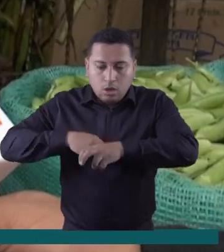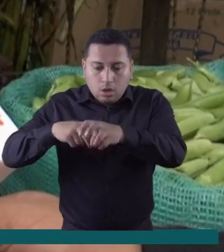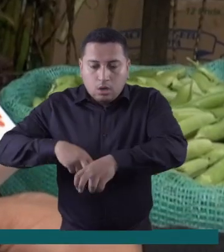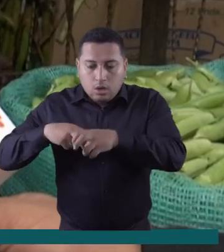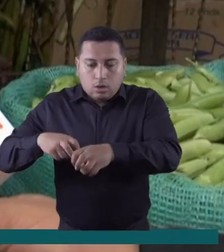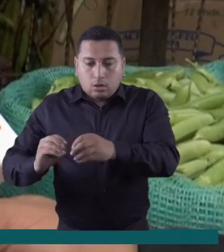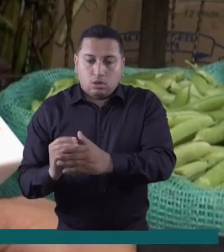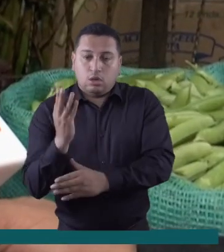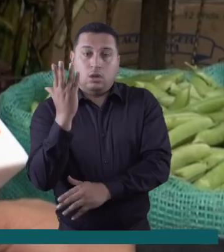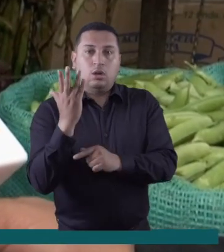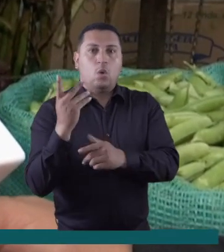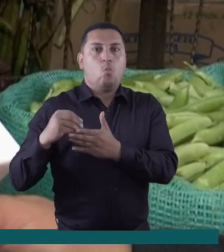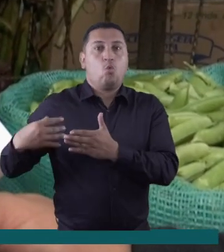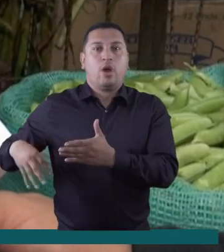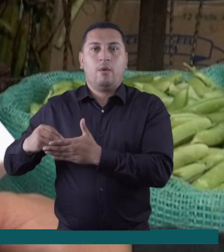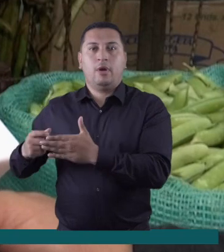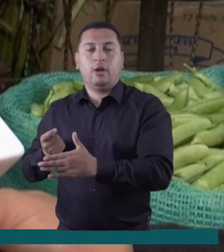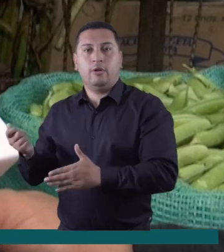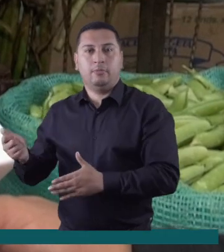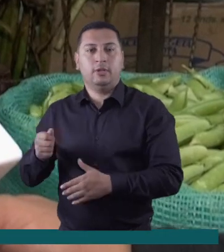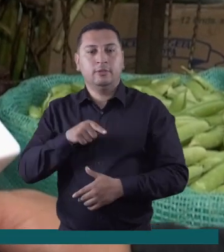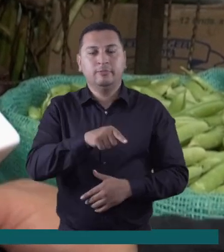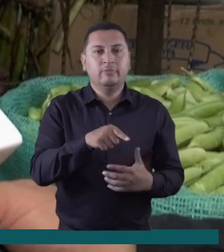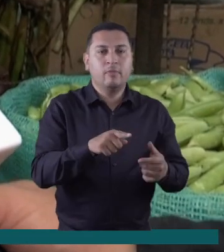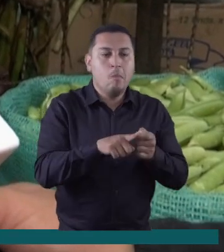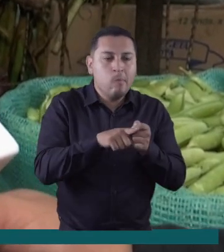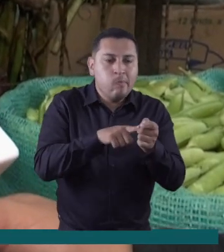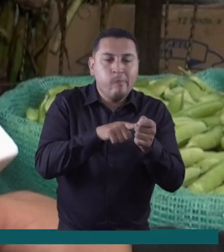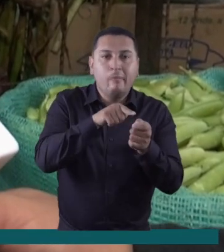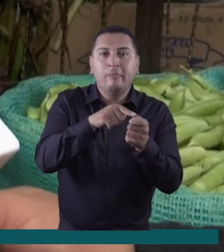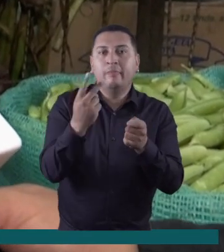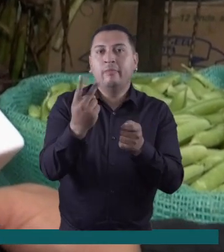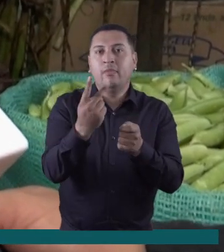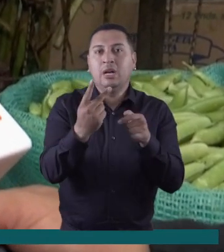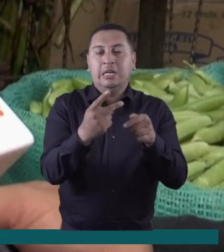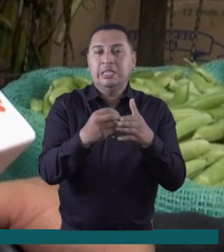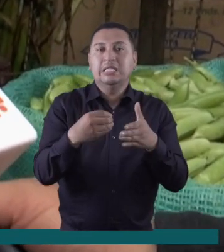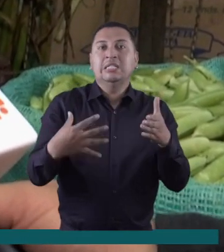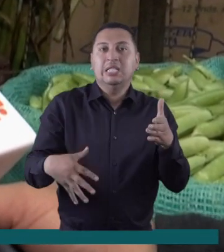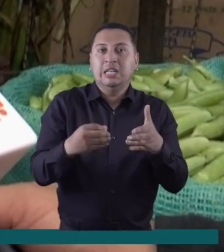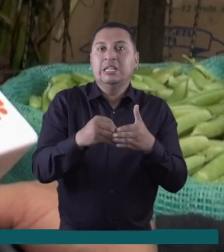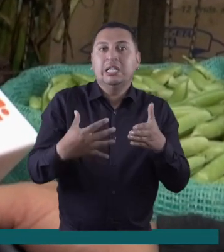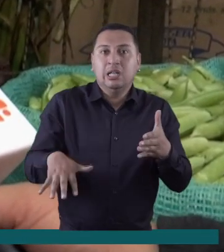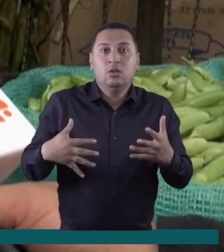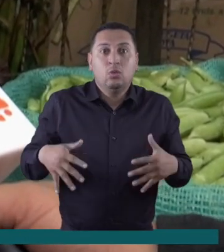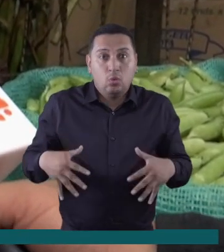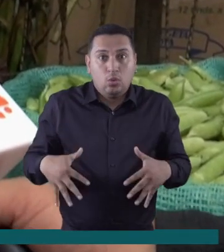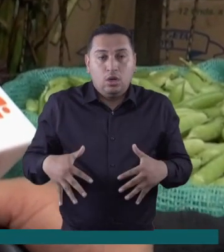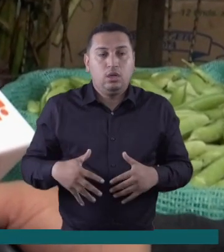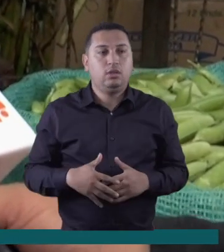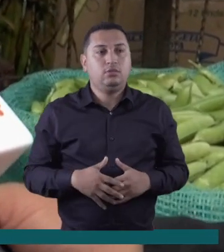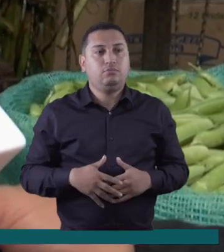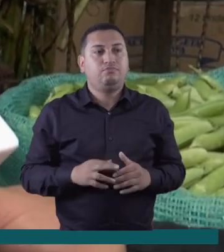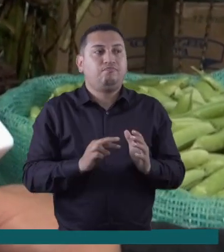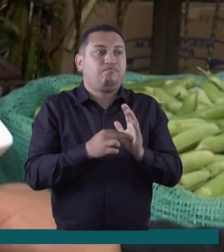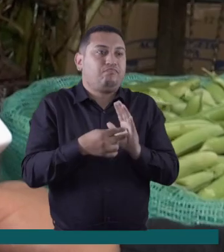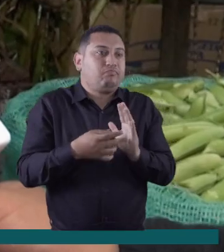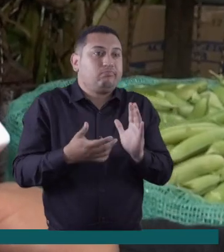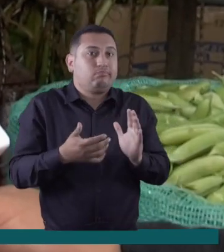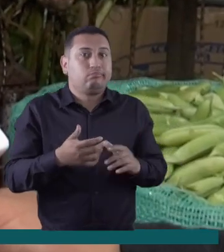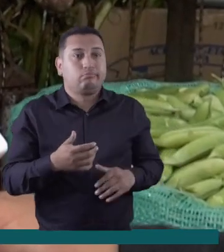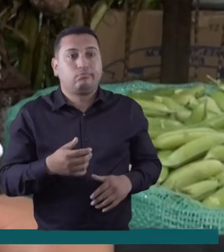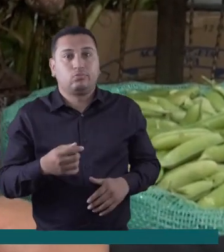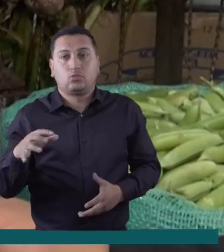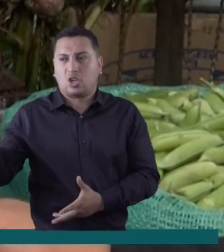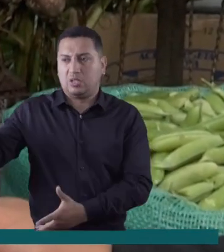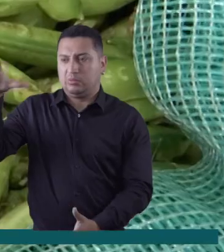La arveja ha tenido momentos en que ha estado bastante cara, digamos cara es decir un bulto de arveja